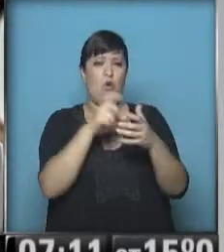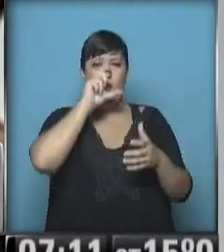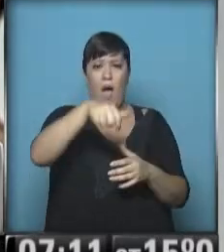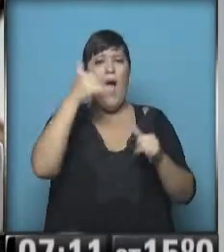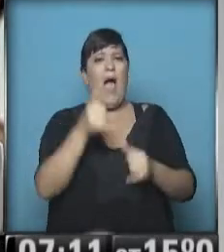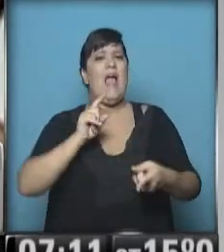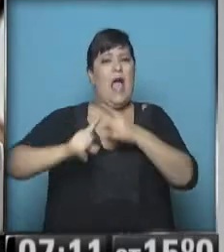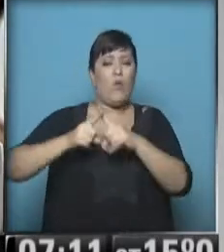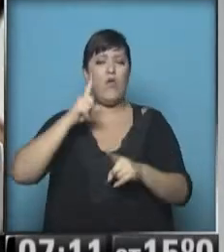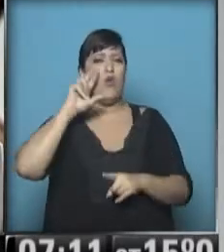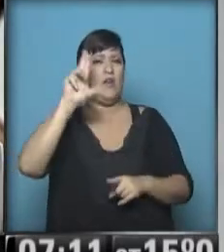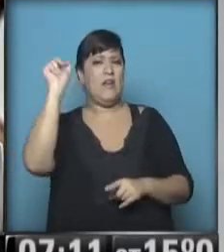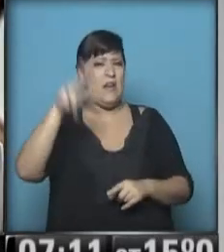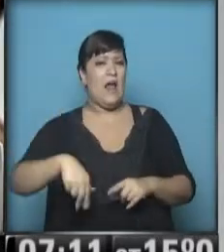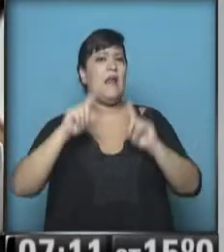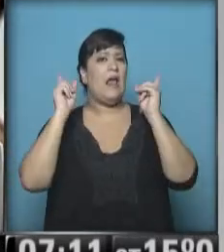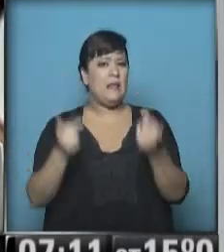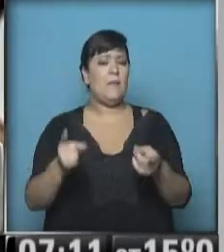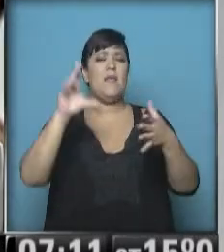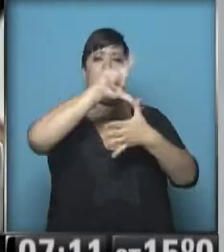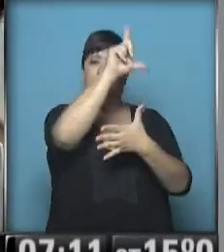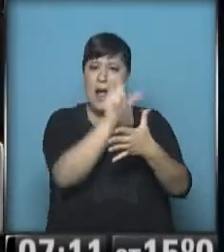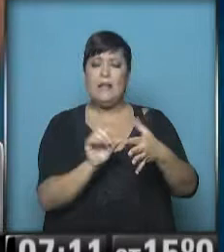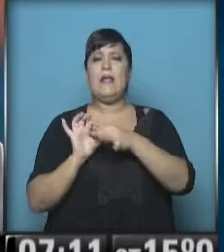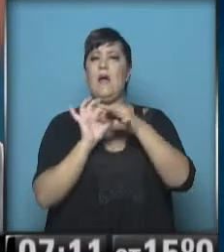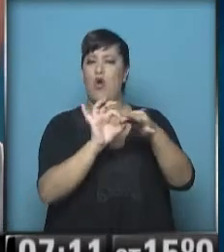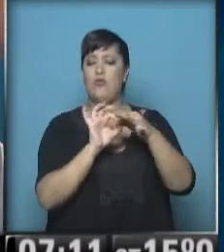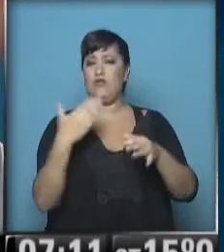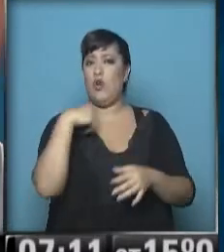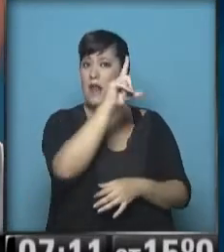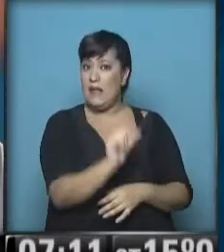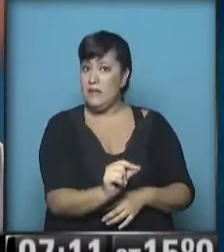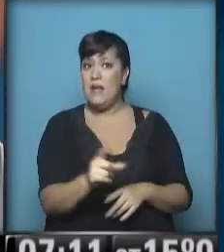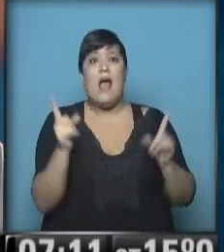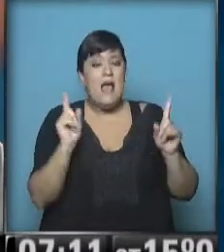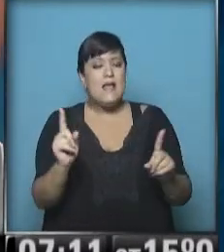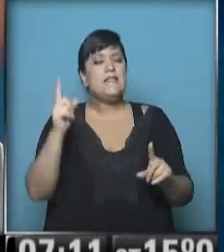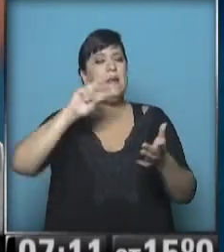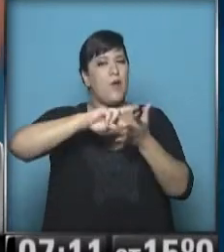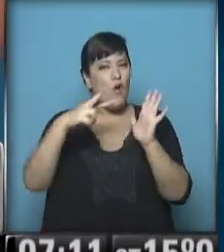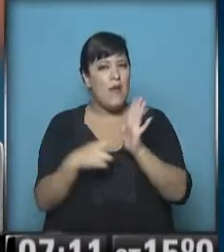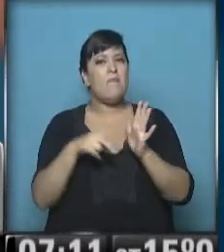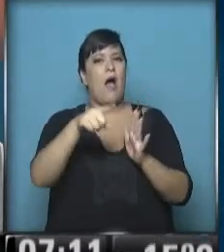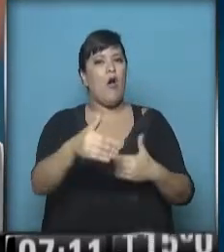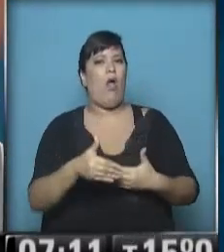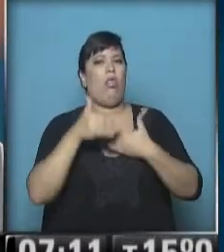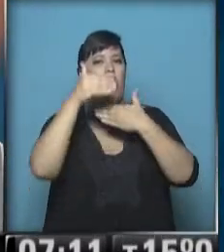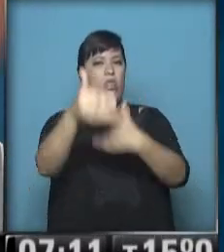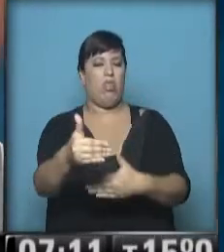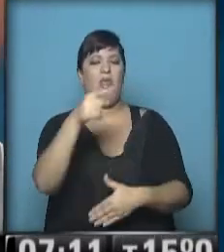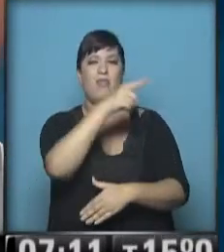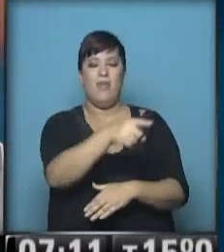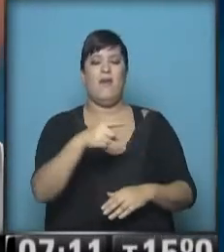cercano también a gobiernos progresistas de América Latina. Ese es el tema central que demoró la nominación entonces de